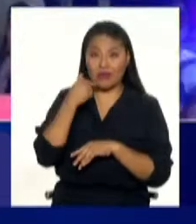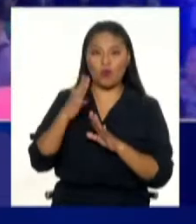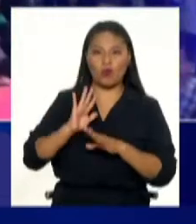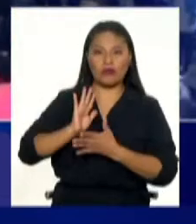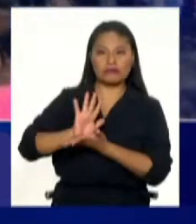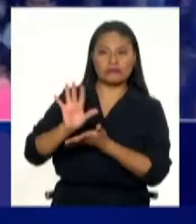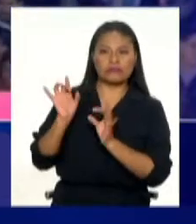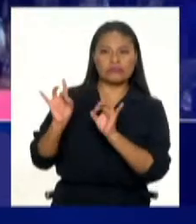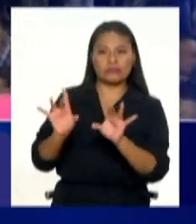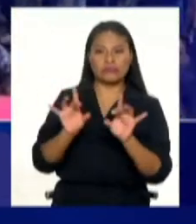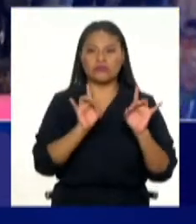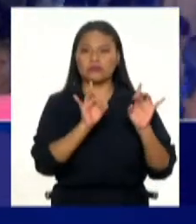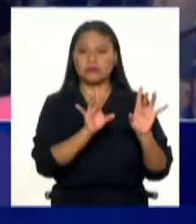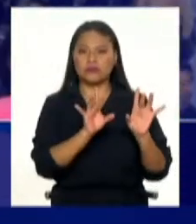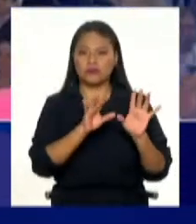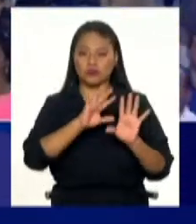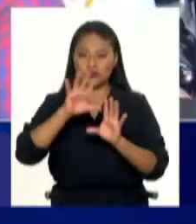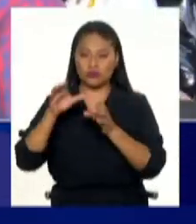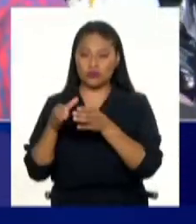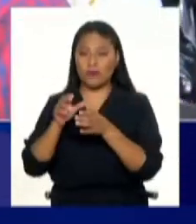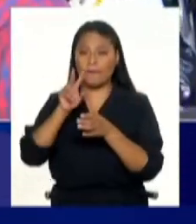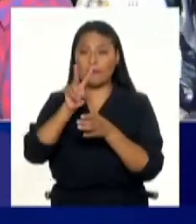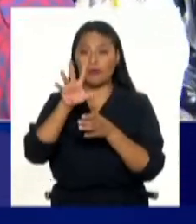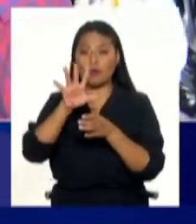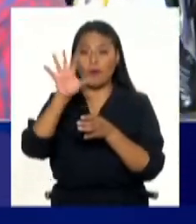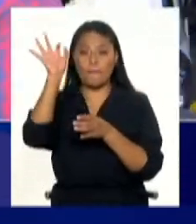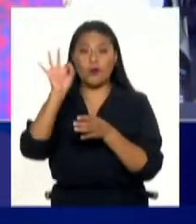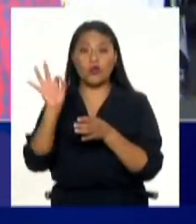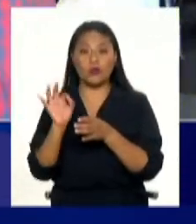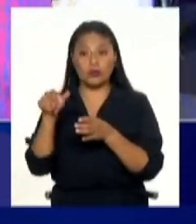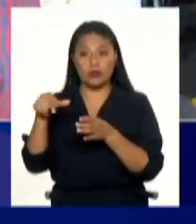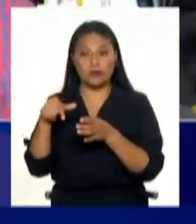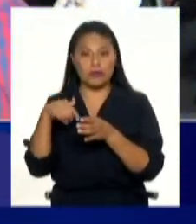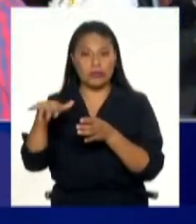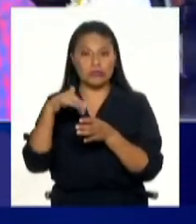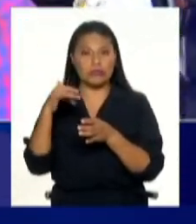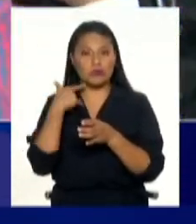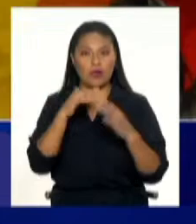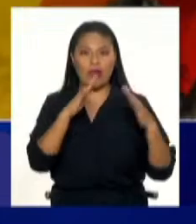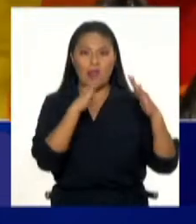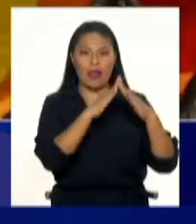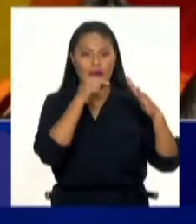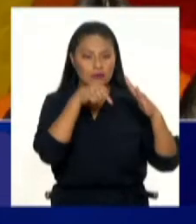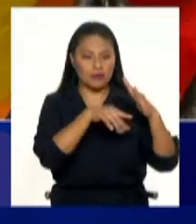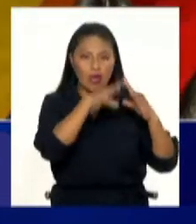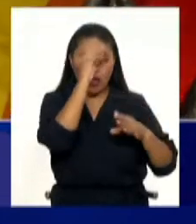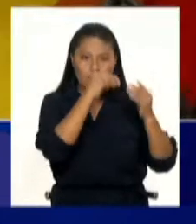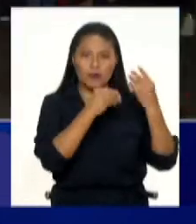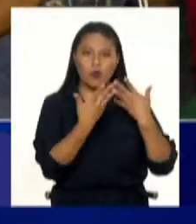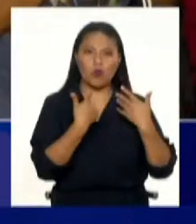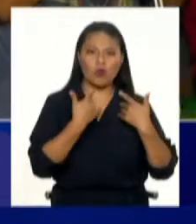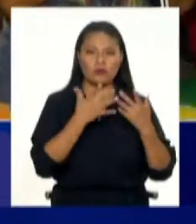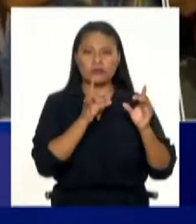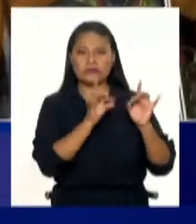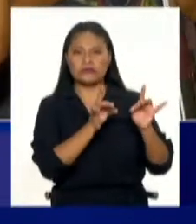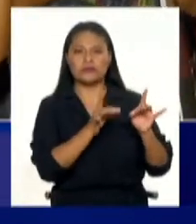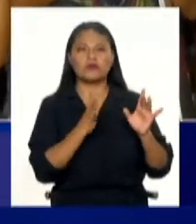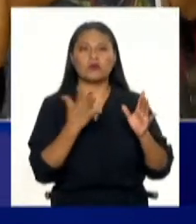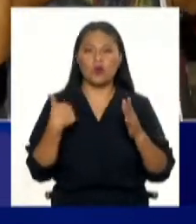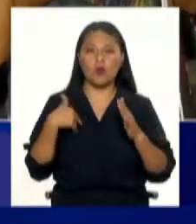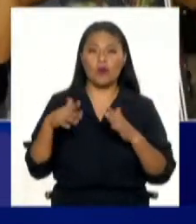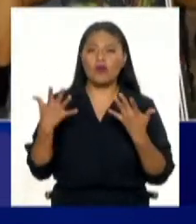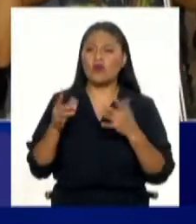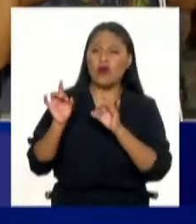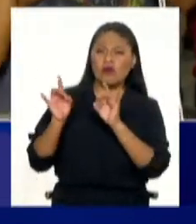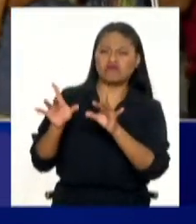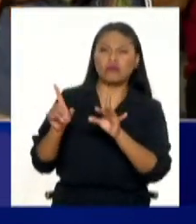homofobia. 25% piensa que se aprende en la casa. ¿Esto qué significa? ¿Cómo podemos interpretar eso? ¿Que en las